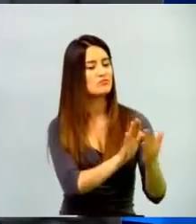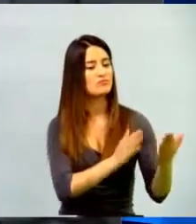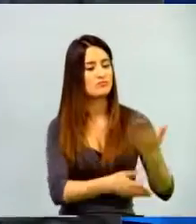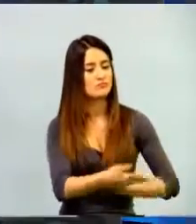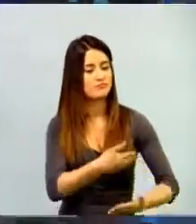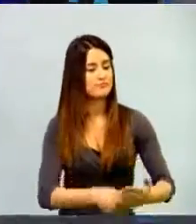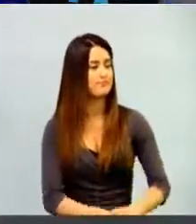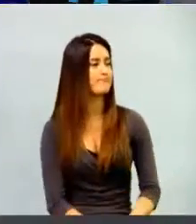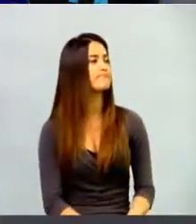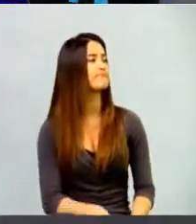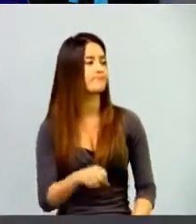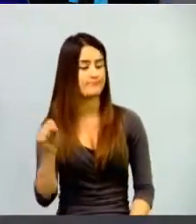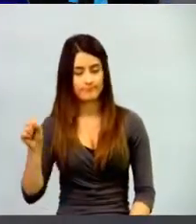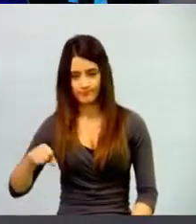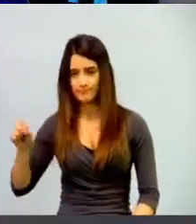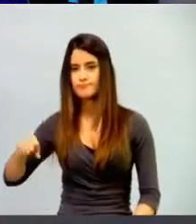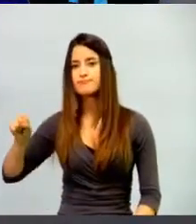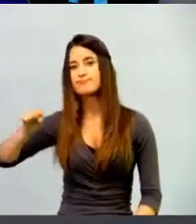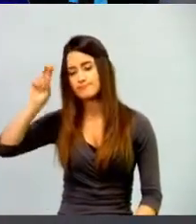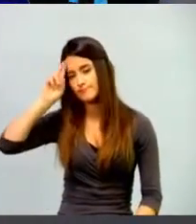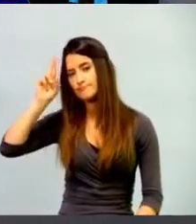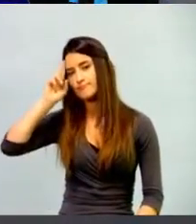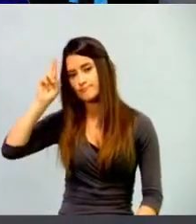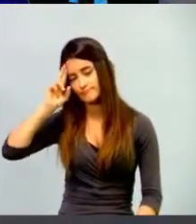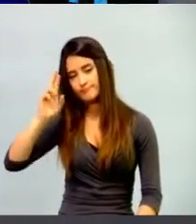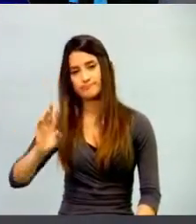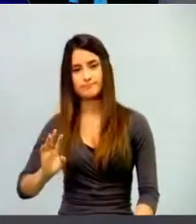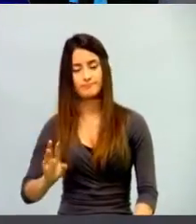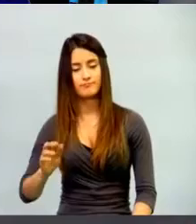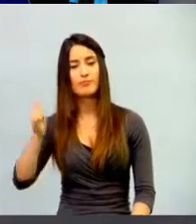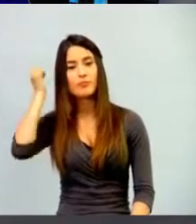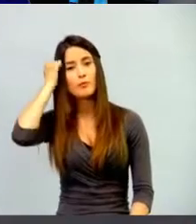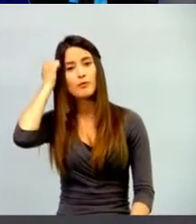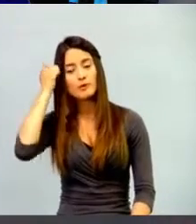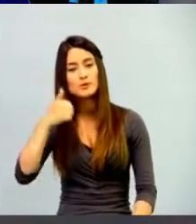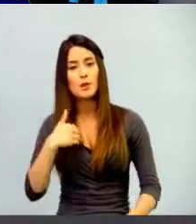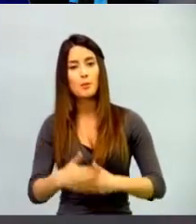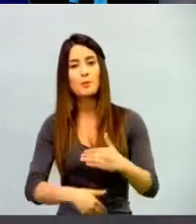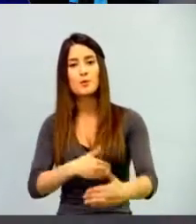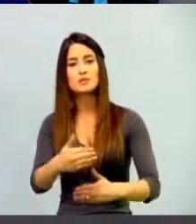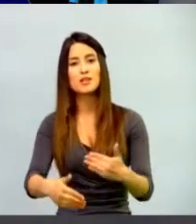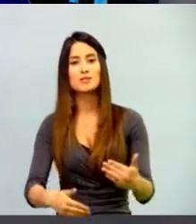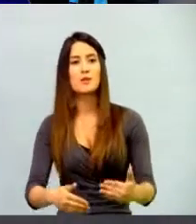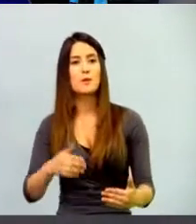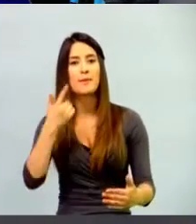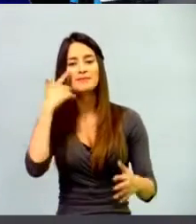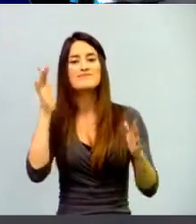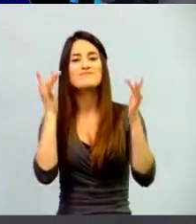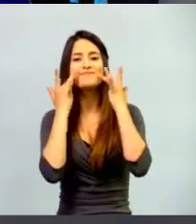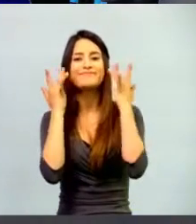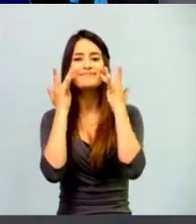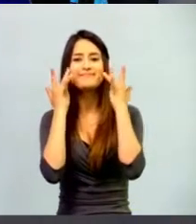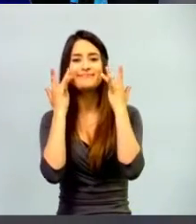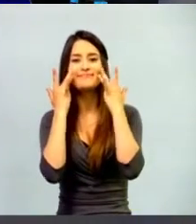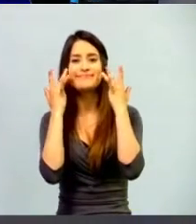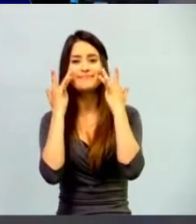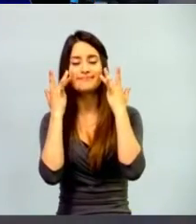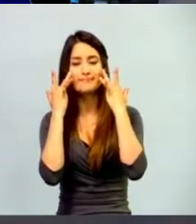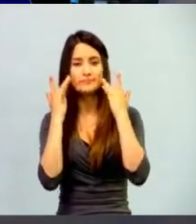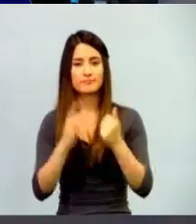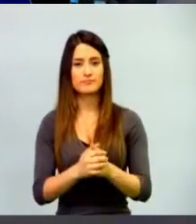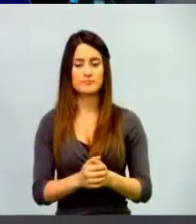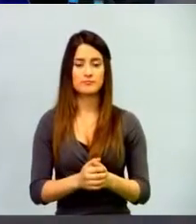contigo. Los procesos de un profesor se vuelven transparentes en un juego. Y te das cuenta cuándo te están explicando, cuándo te están